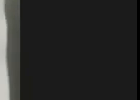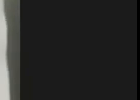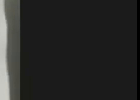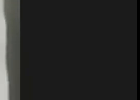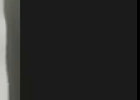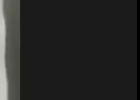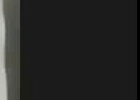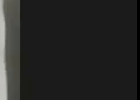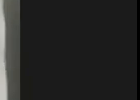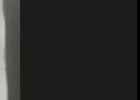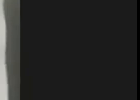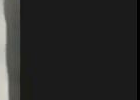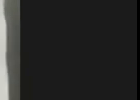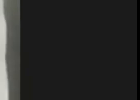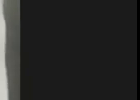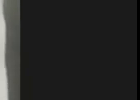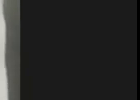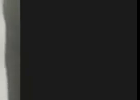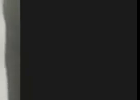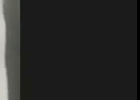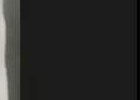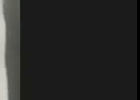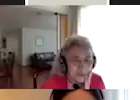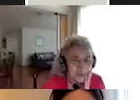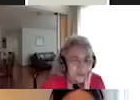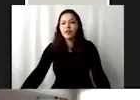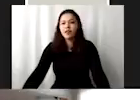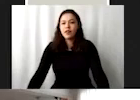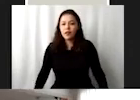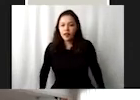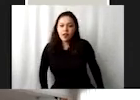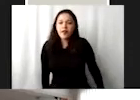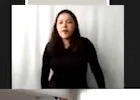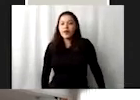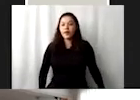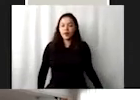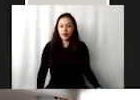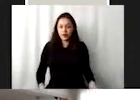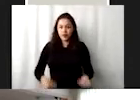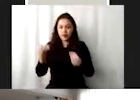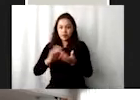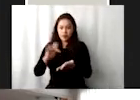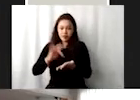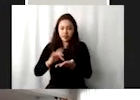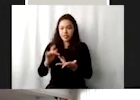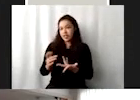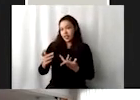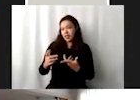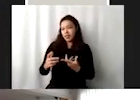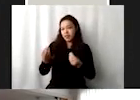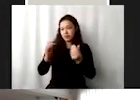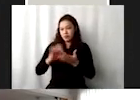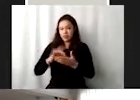habilitarlo porque ahora sí da. Bueno, muchas gracias por unirse el día de hoy.